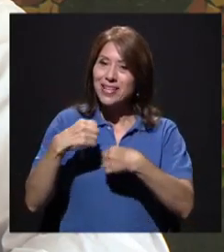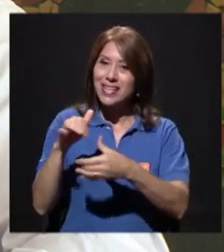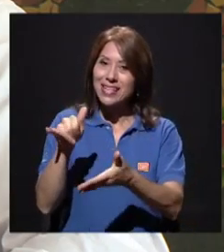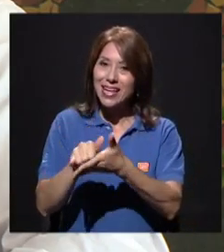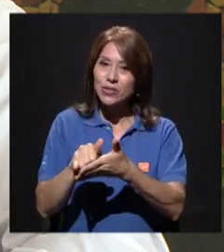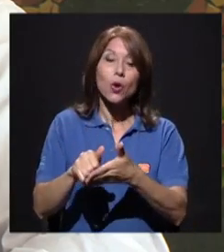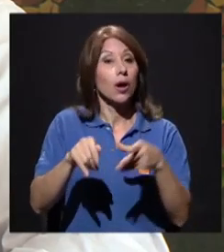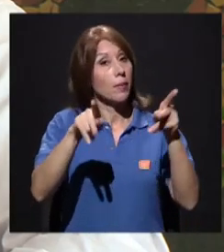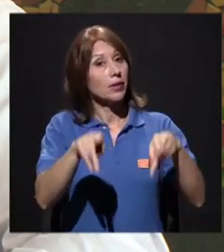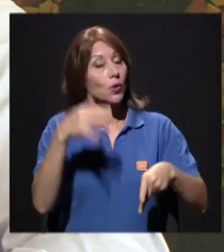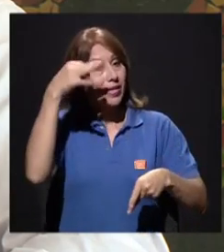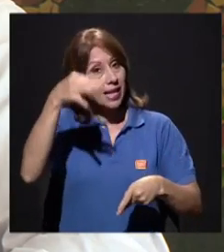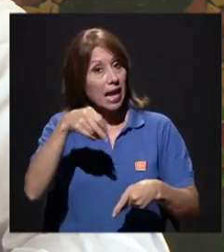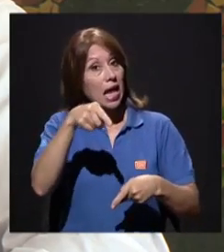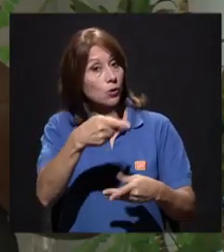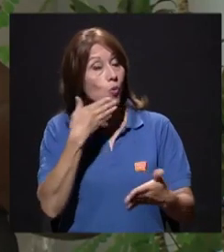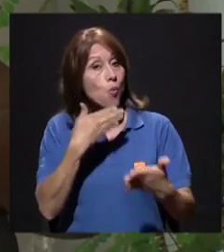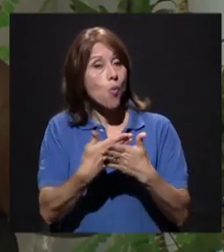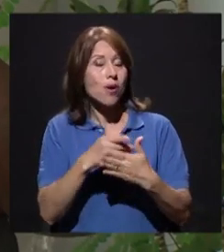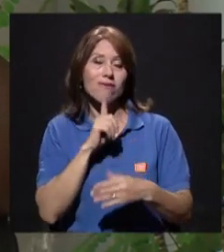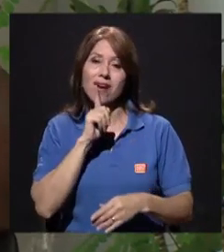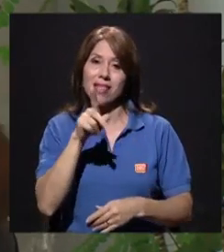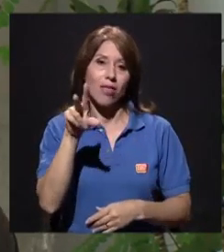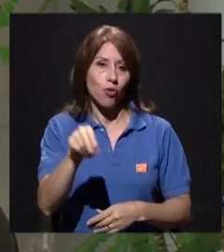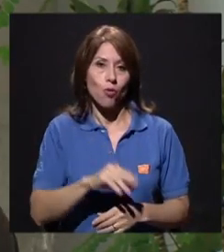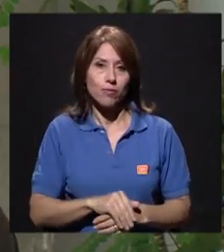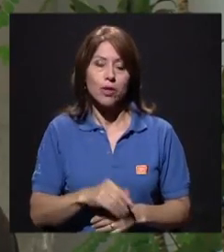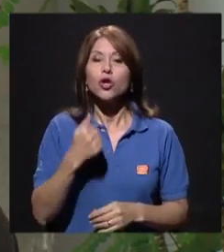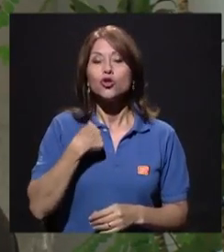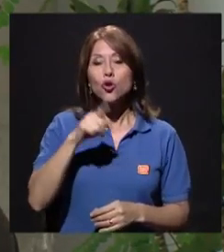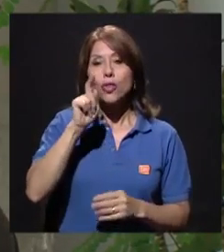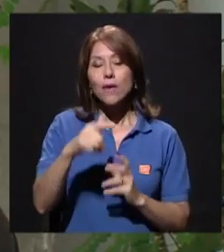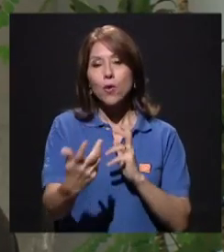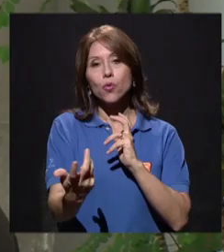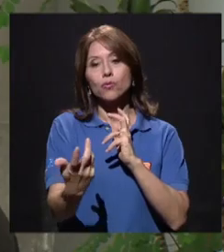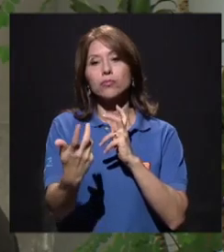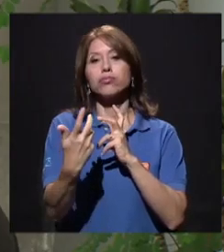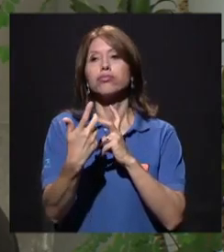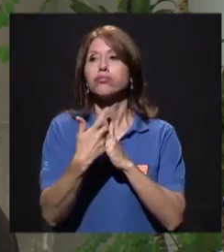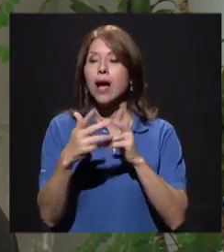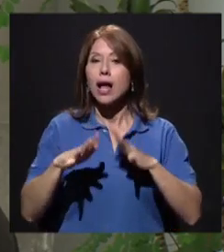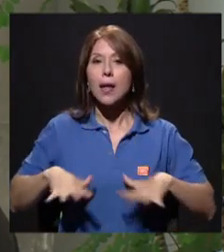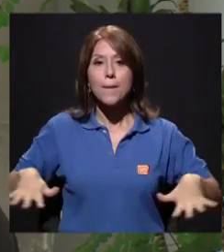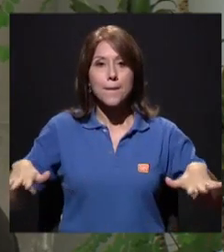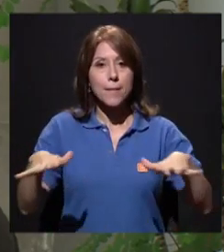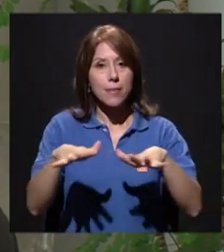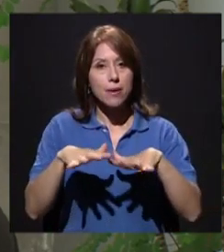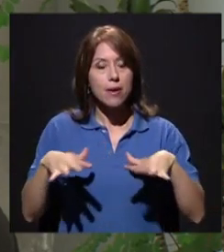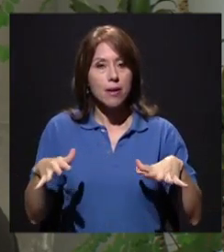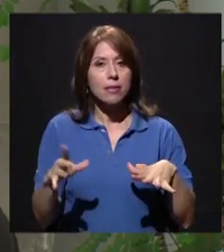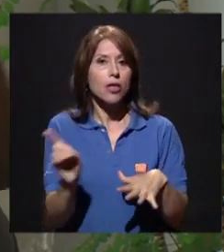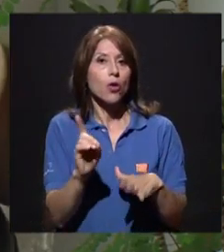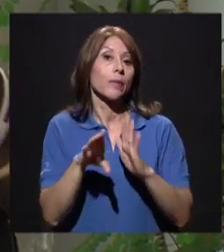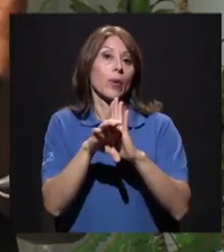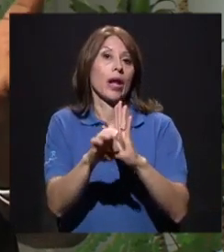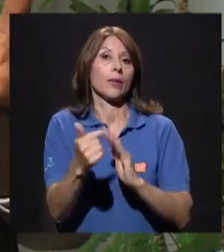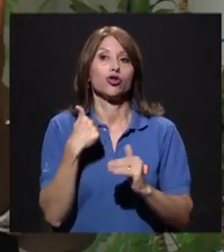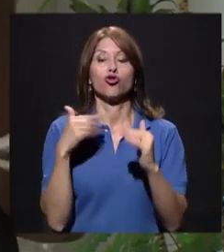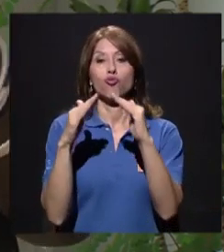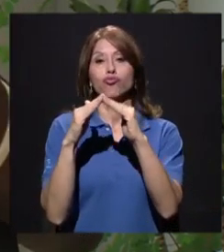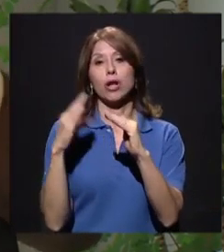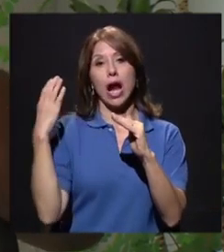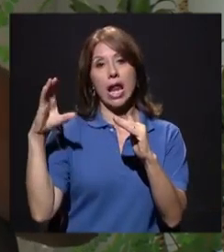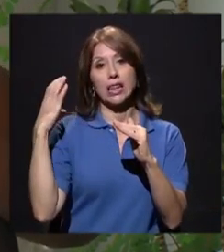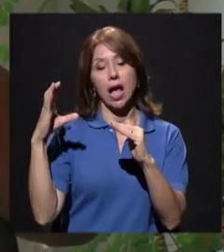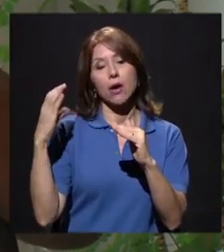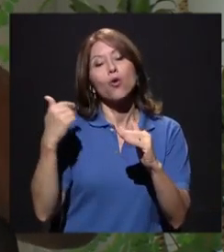me está haciendo favorable. En realidad no. Entonces yo tengo que ajustarme al ambiente, a donde estoy. Si fuera en Cartago,